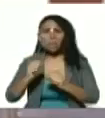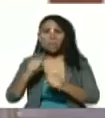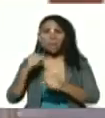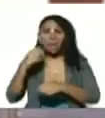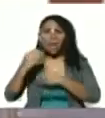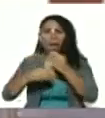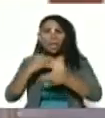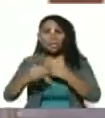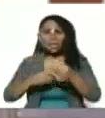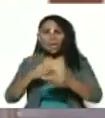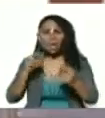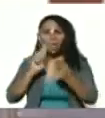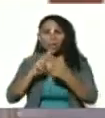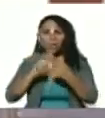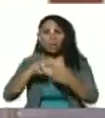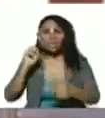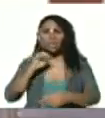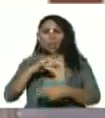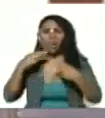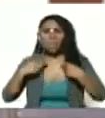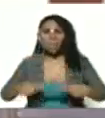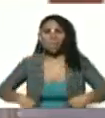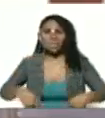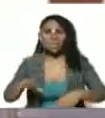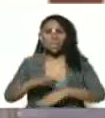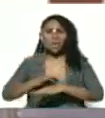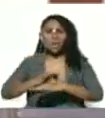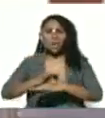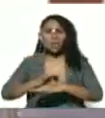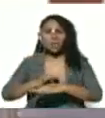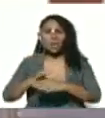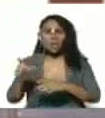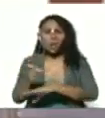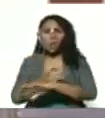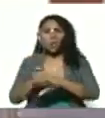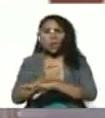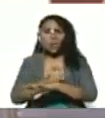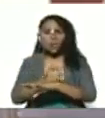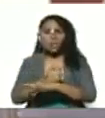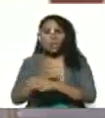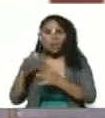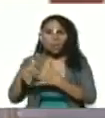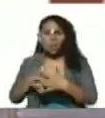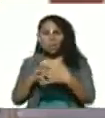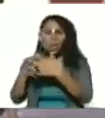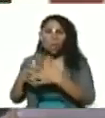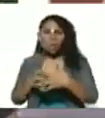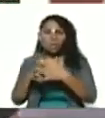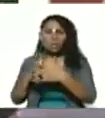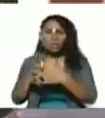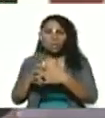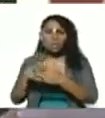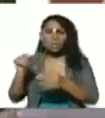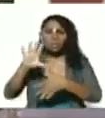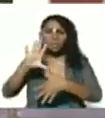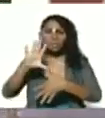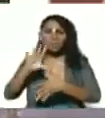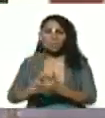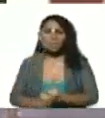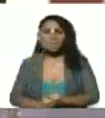conocido la historia de la humanidad encarnado en los gobiernos de los Estados Unidos de Norteamérica